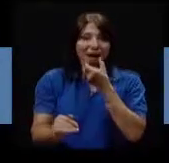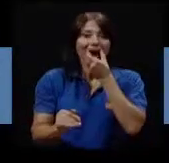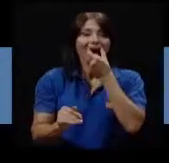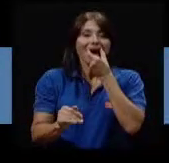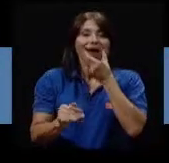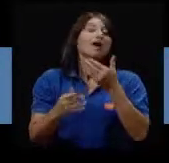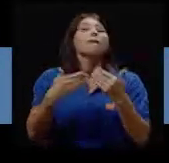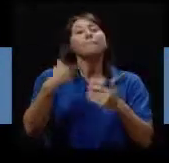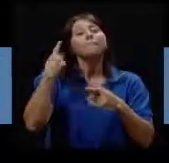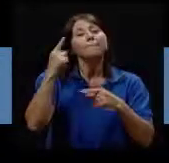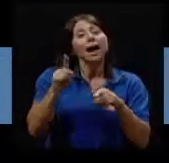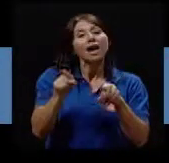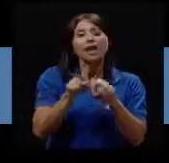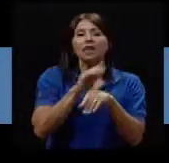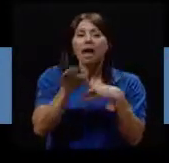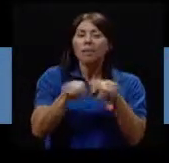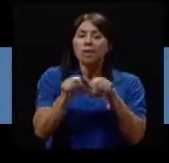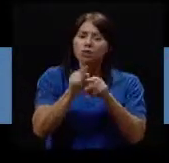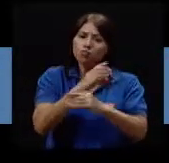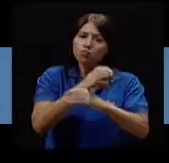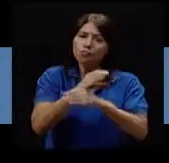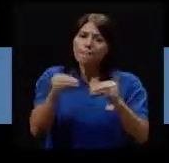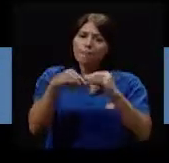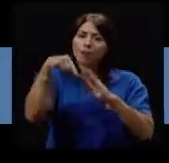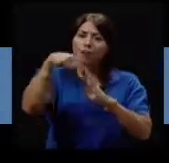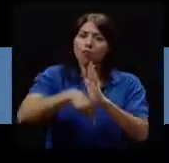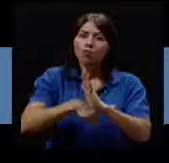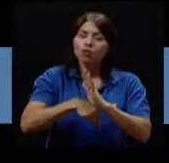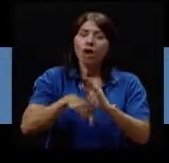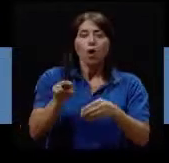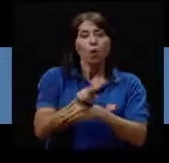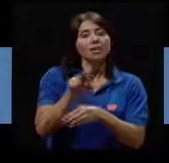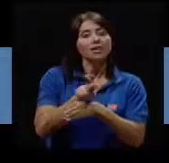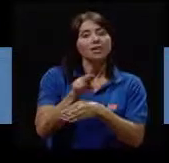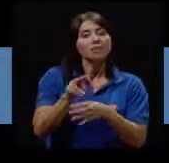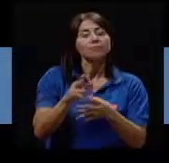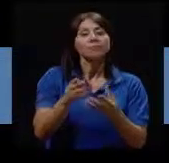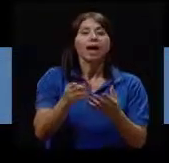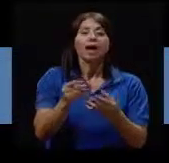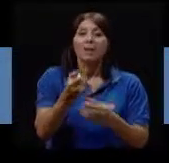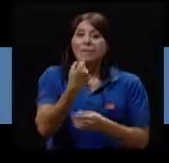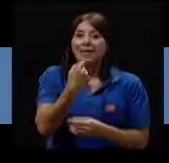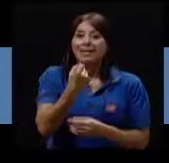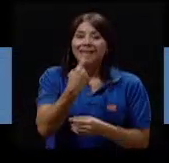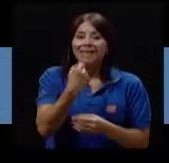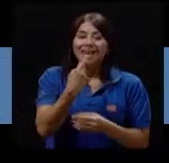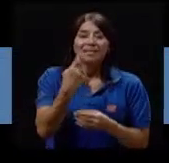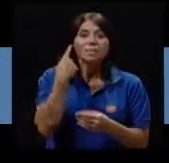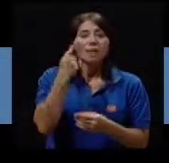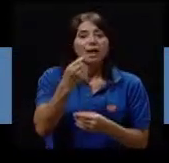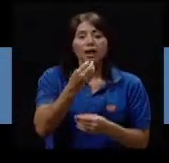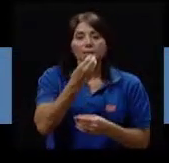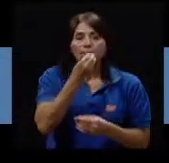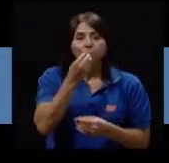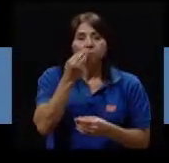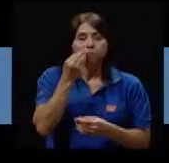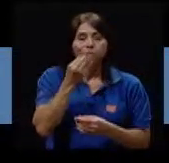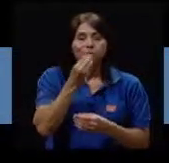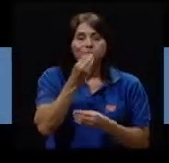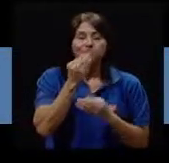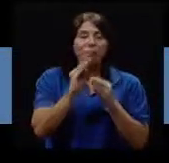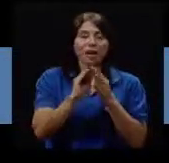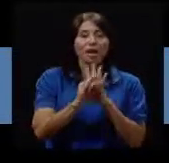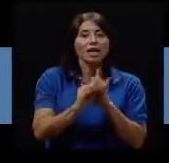el caso Para darle Un mantenimiento Más profundo Recomendamos El uso De pastillas enzimáticas Que son pastillas Para remover la